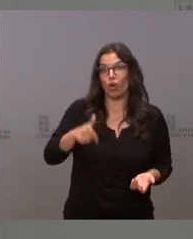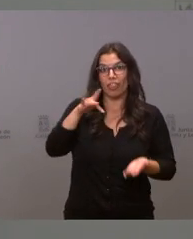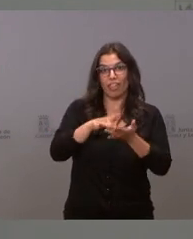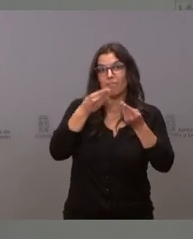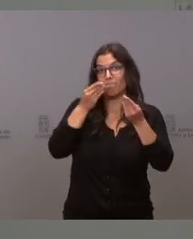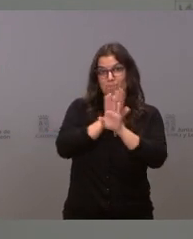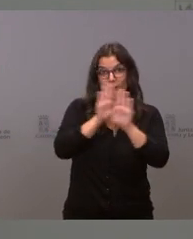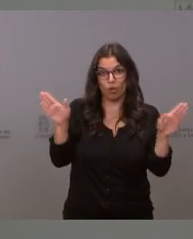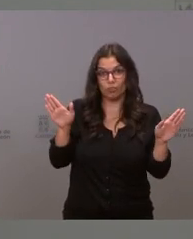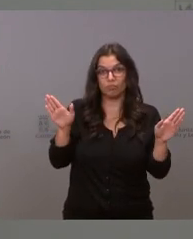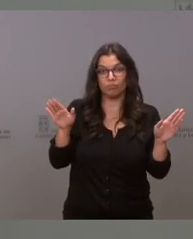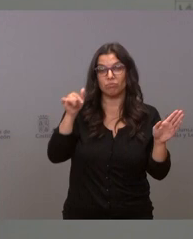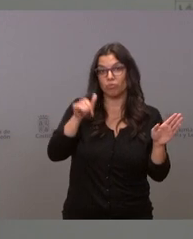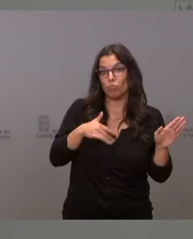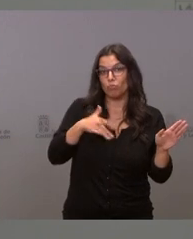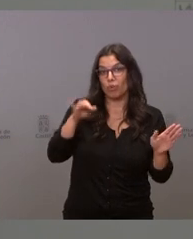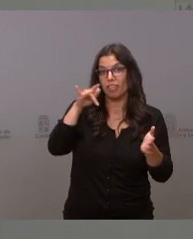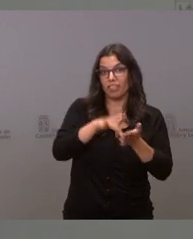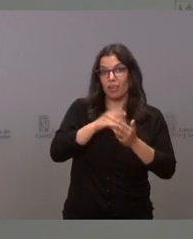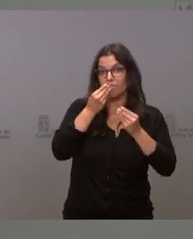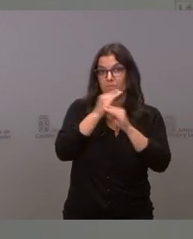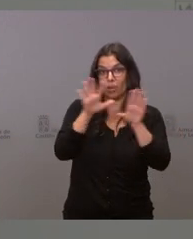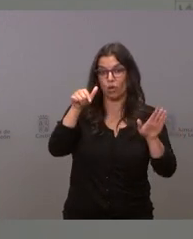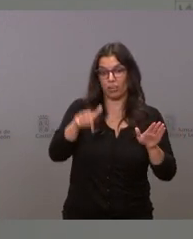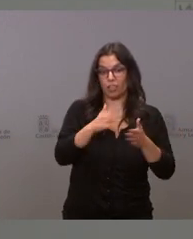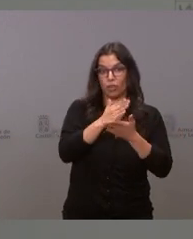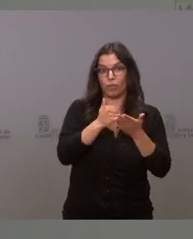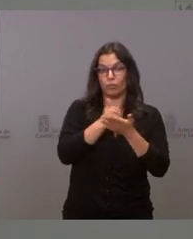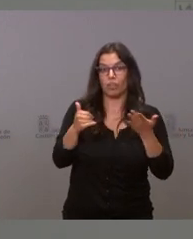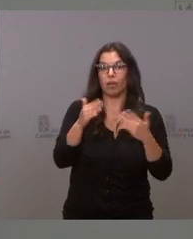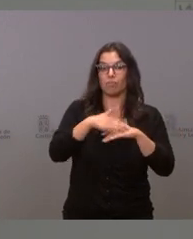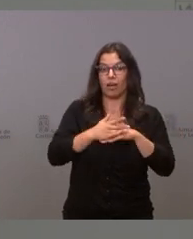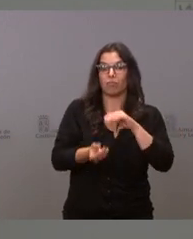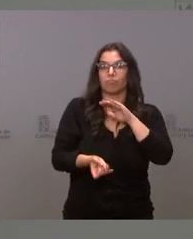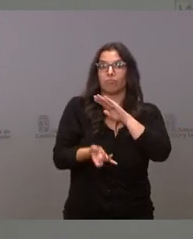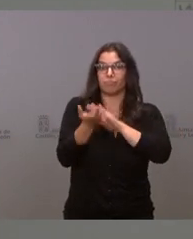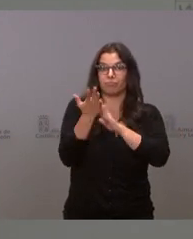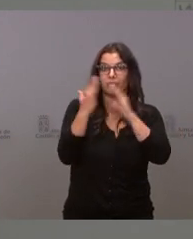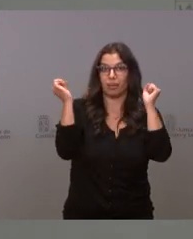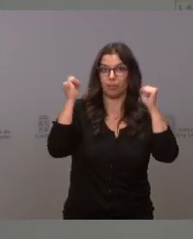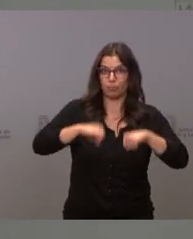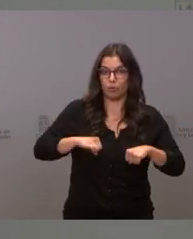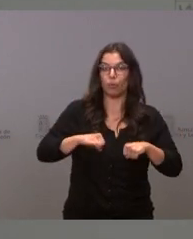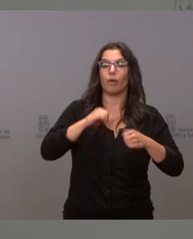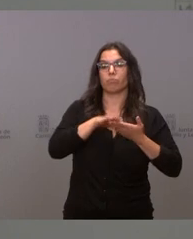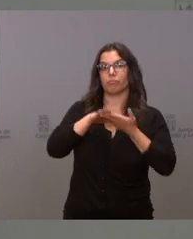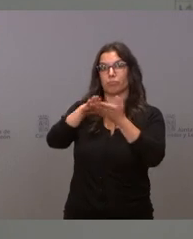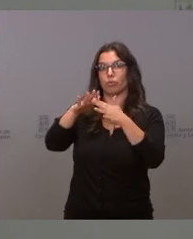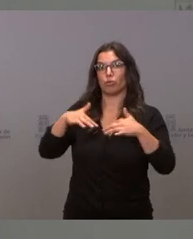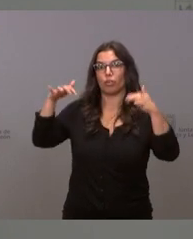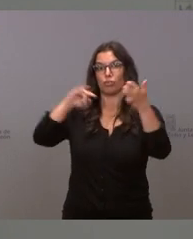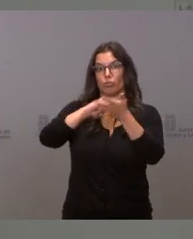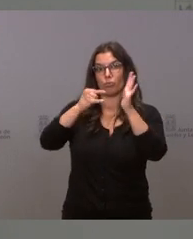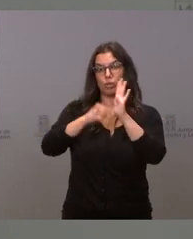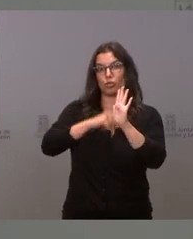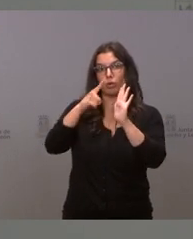hoy quizás es el mejor día en esta comunidad, se aprueba y se eleva a las Cortes este proyecto de ley